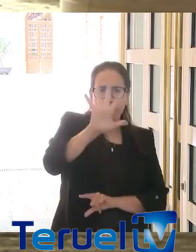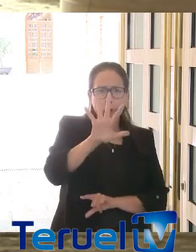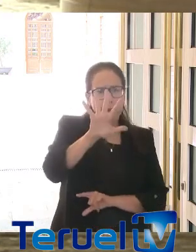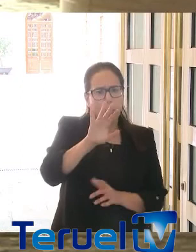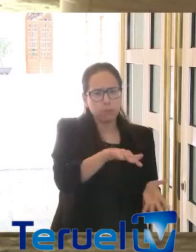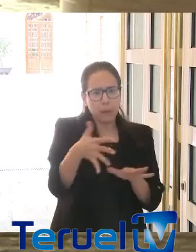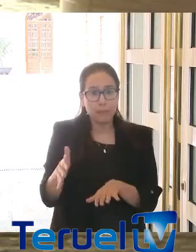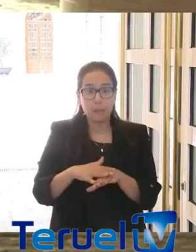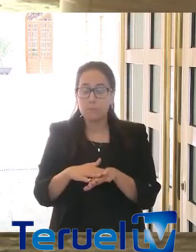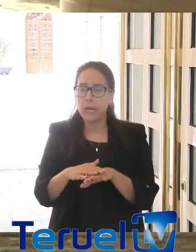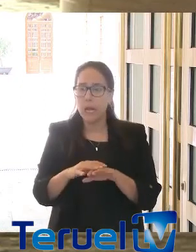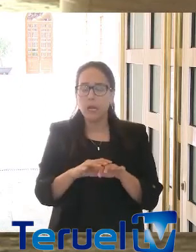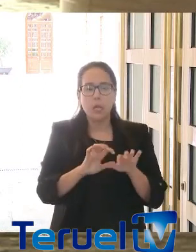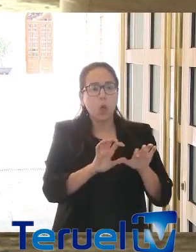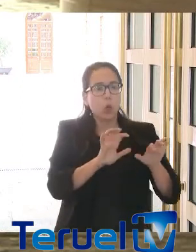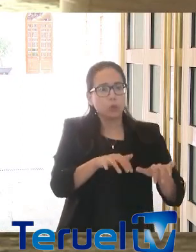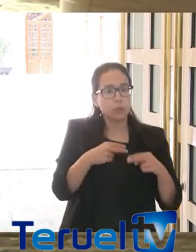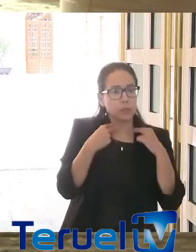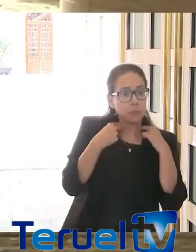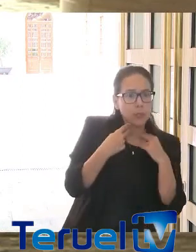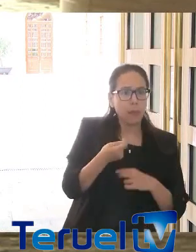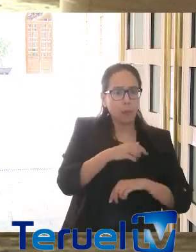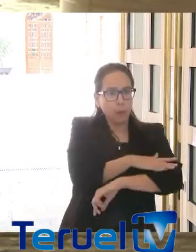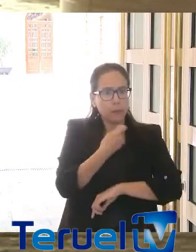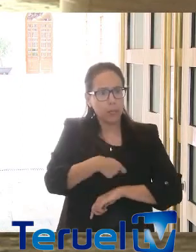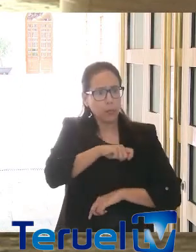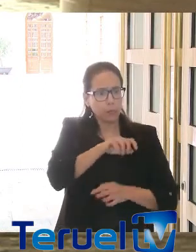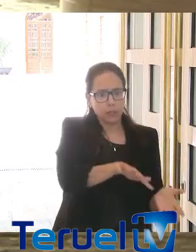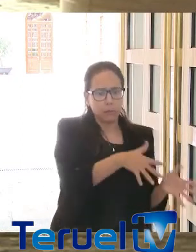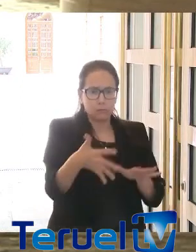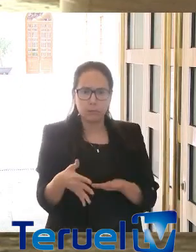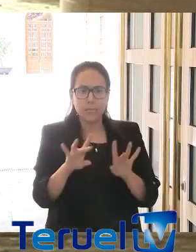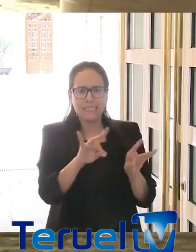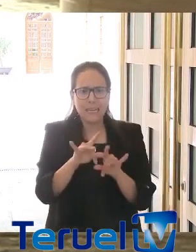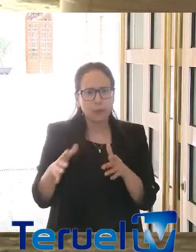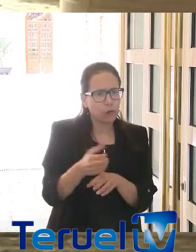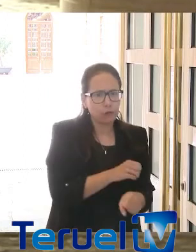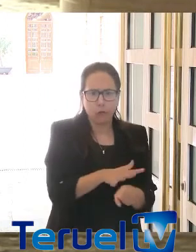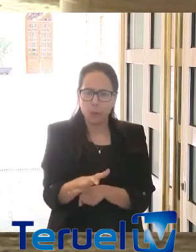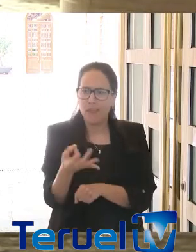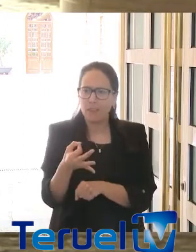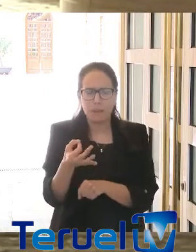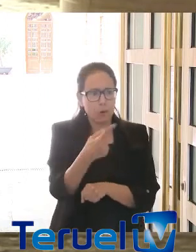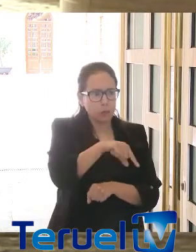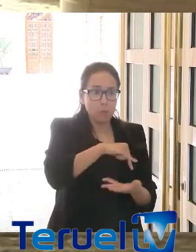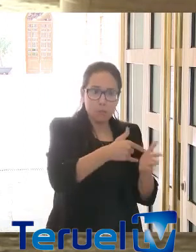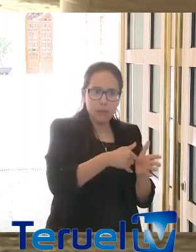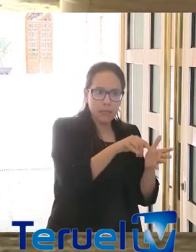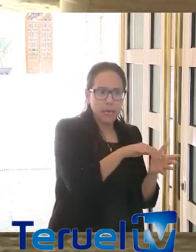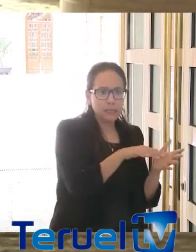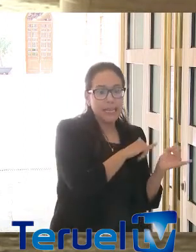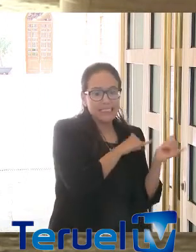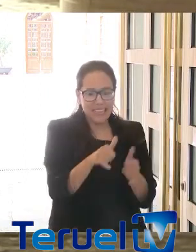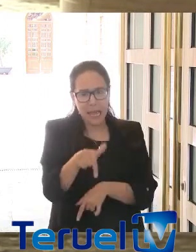el Congreso de los Diputados, que en el Gobierno de España, ese acuerdo económico y social, debemos ser capaces de traerlas también a esta comunidad